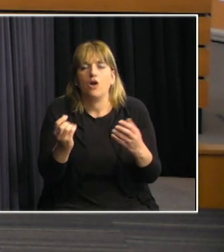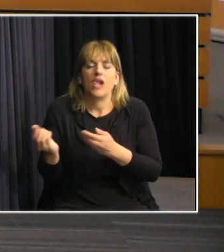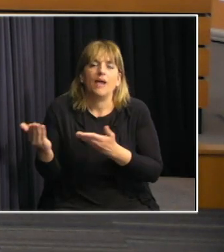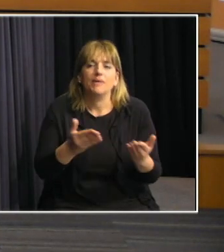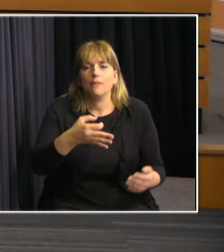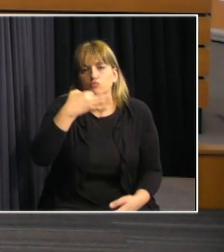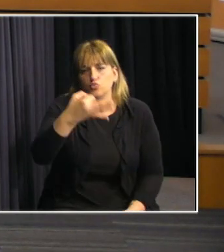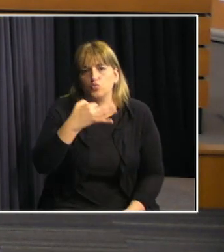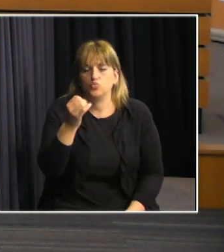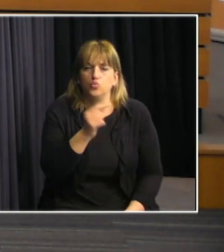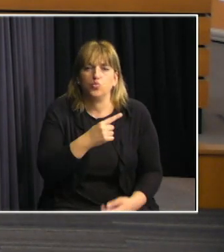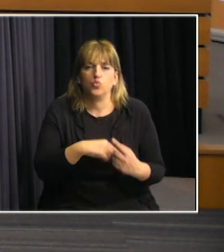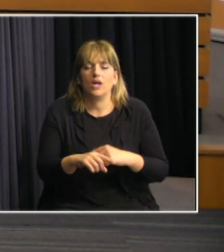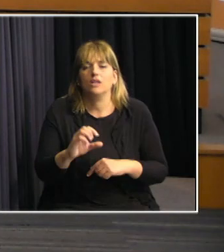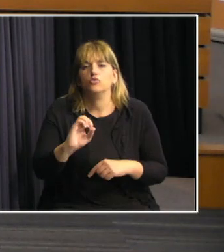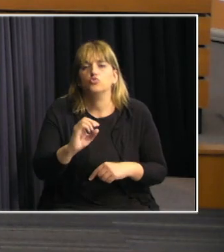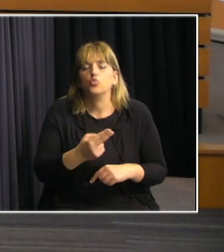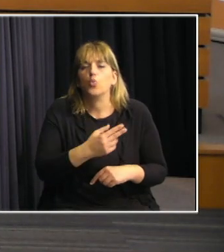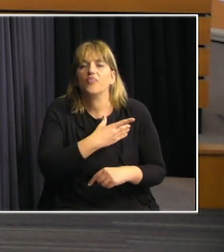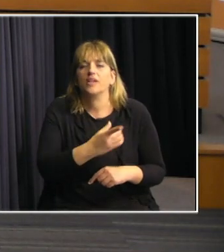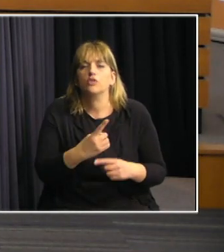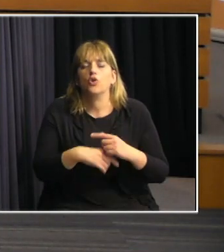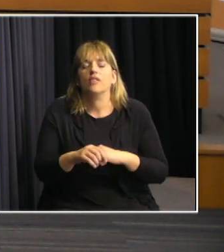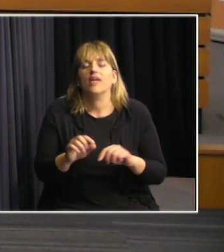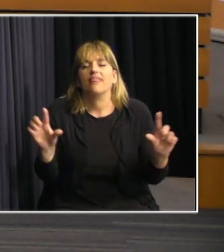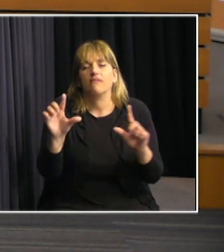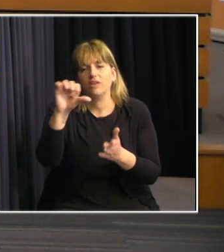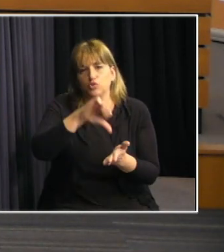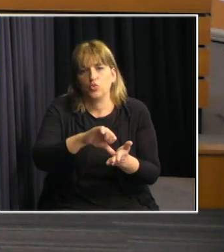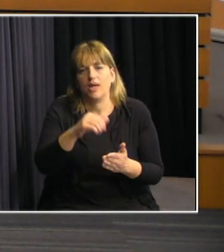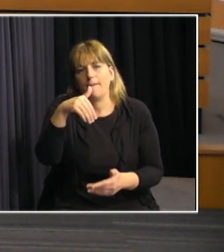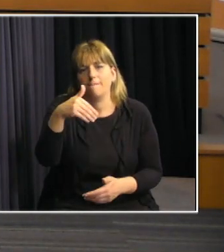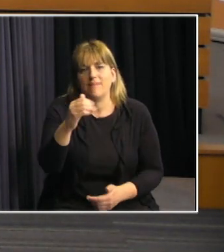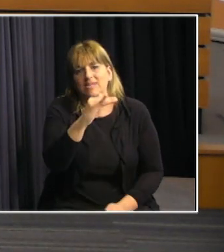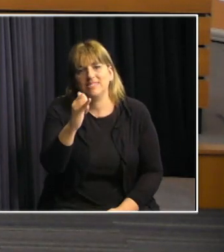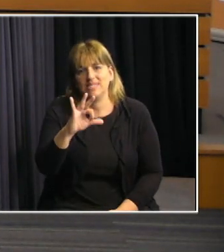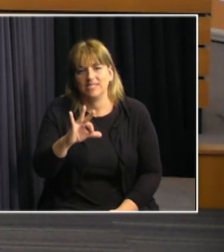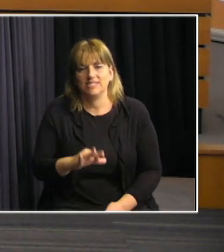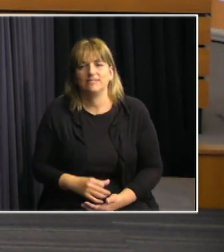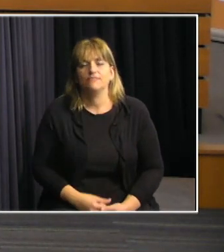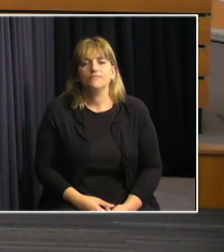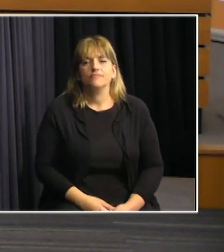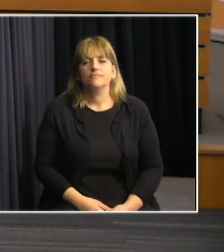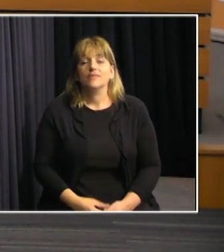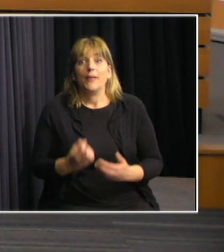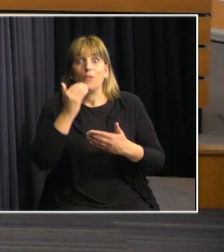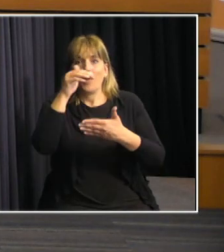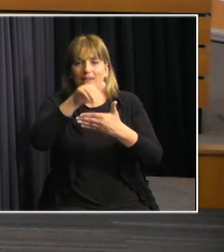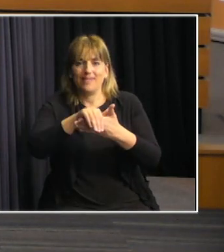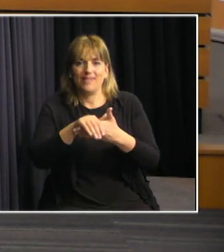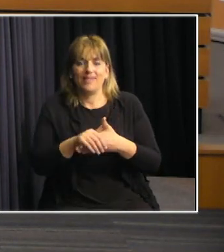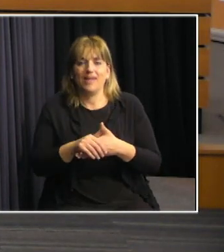invitamos a hacer uso de la palabra al subdirector de TV Ciudad, Enrique Macías. Buenas tardes,